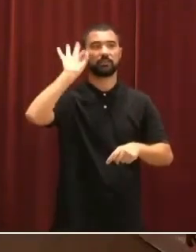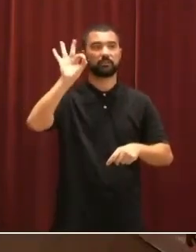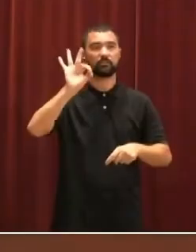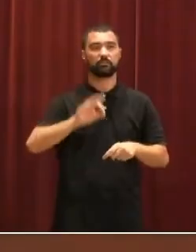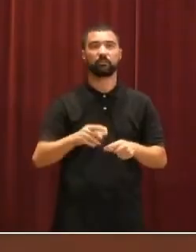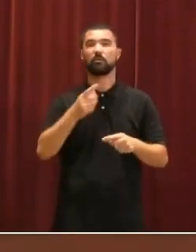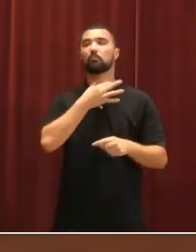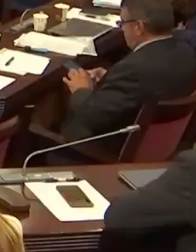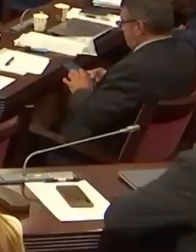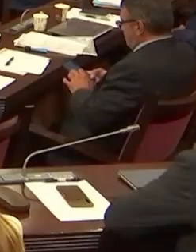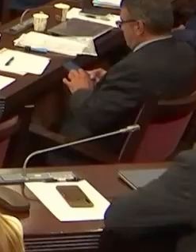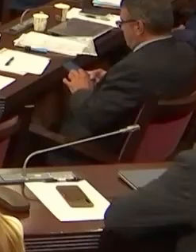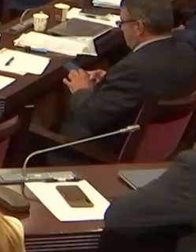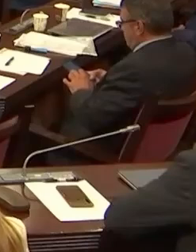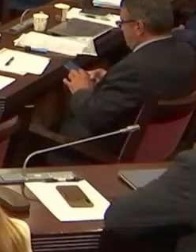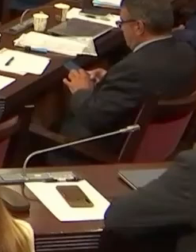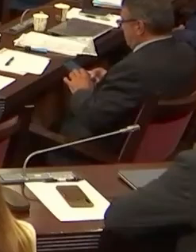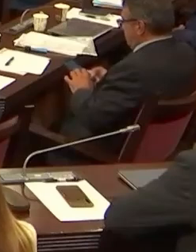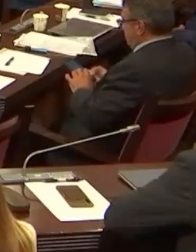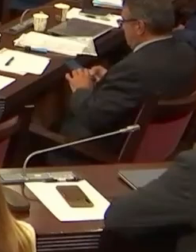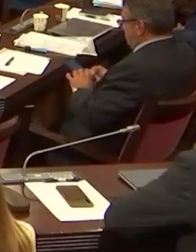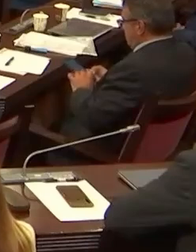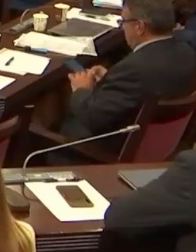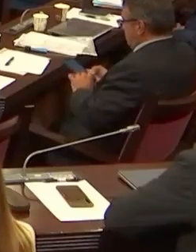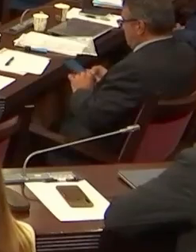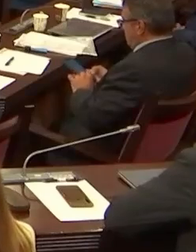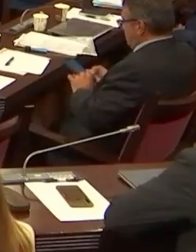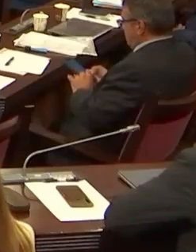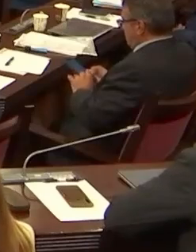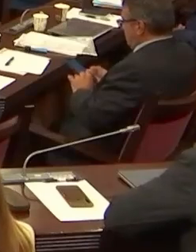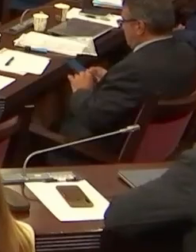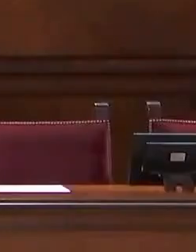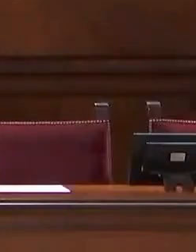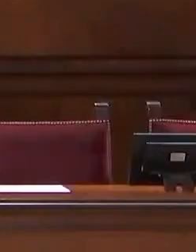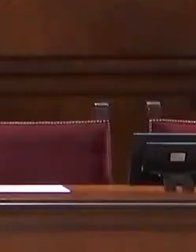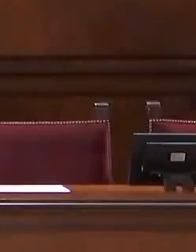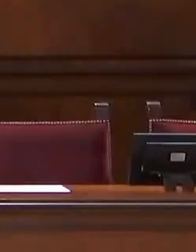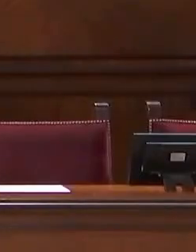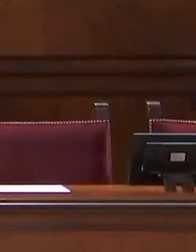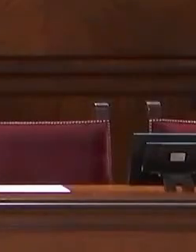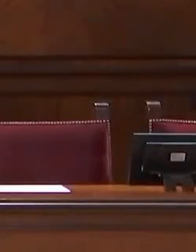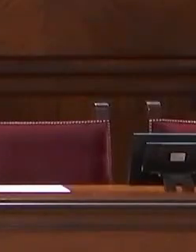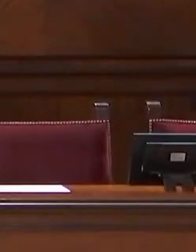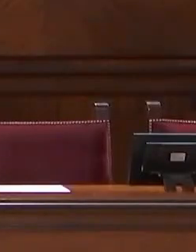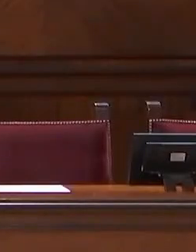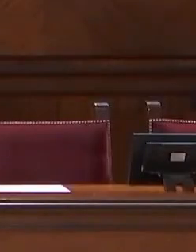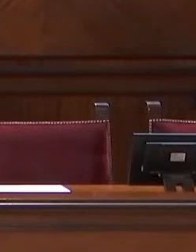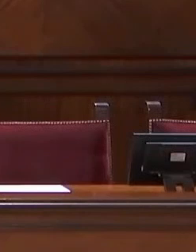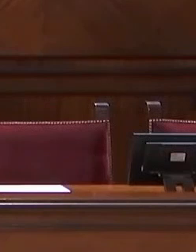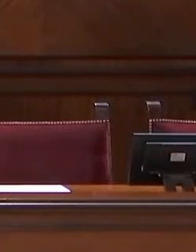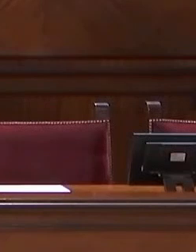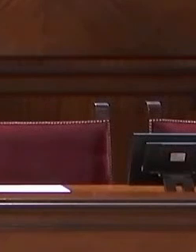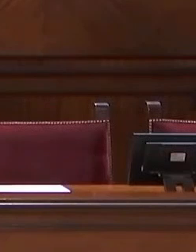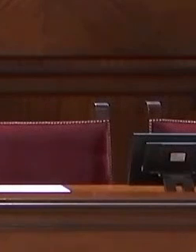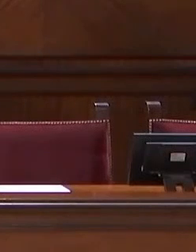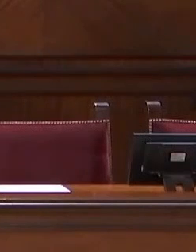acercarse los portavoces. Y este receso ha acabado con Le Sen invitando a las socialistas Garrido y Costa a abandonar la